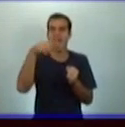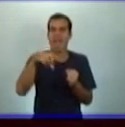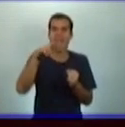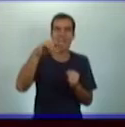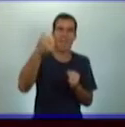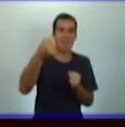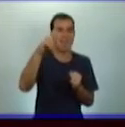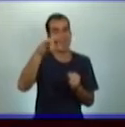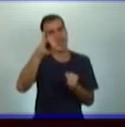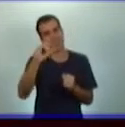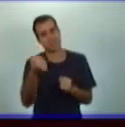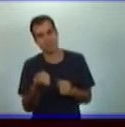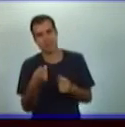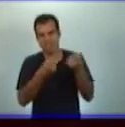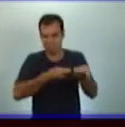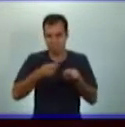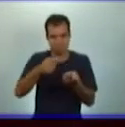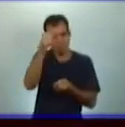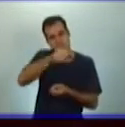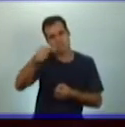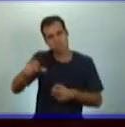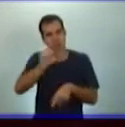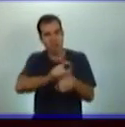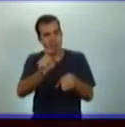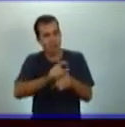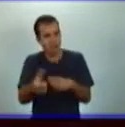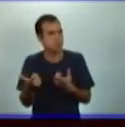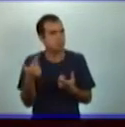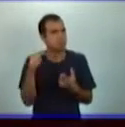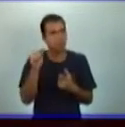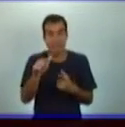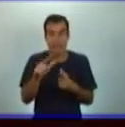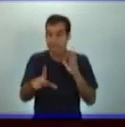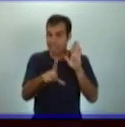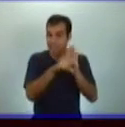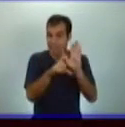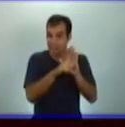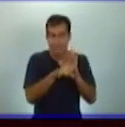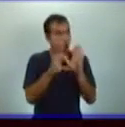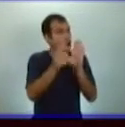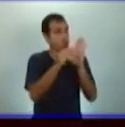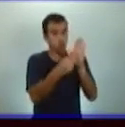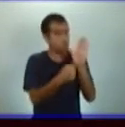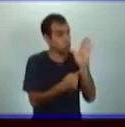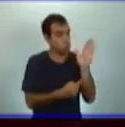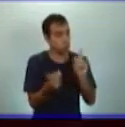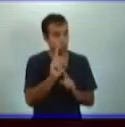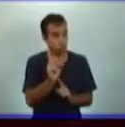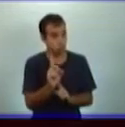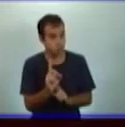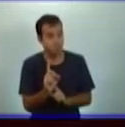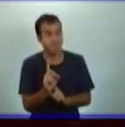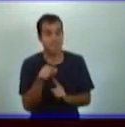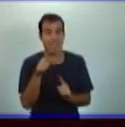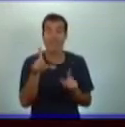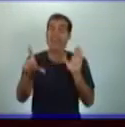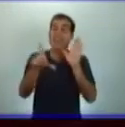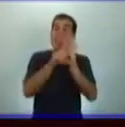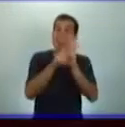Esta constitución o esta ley, no se llamaba constitución, esta ley fundamental